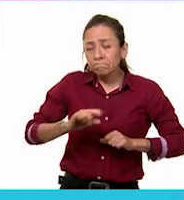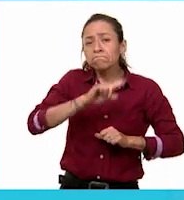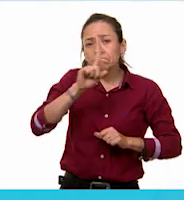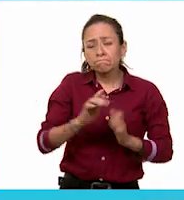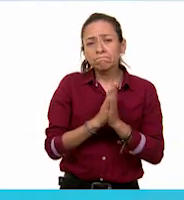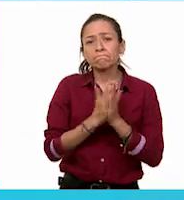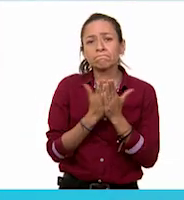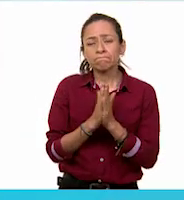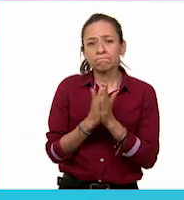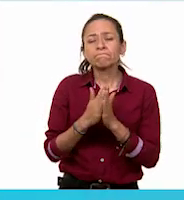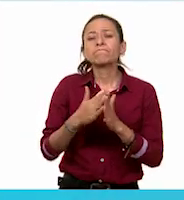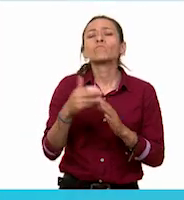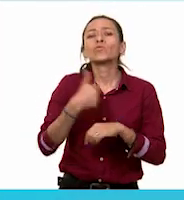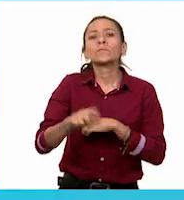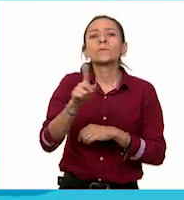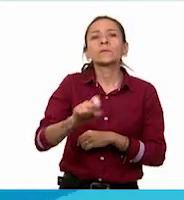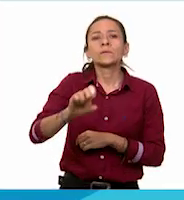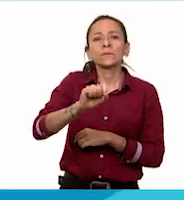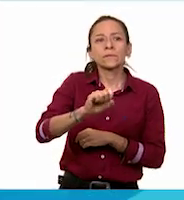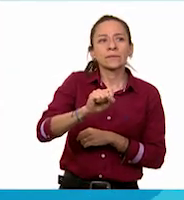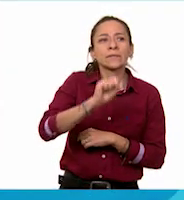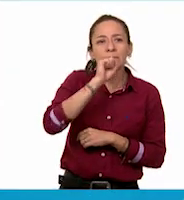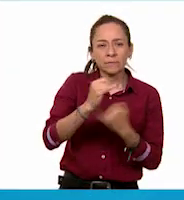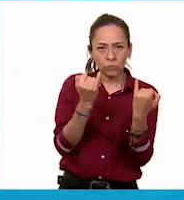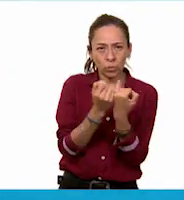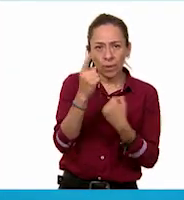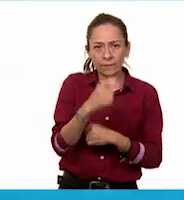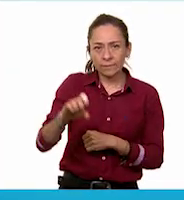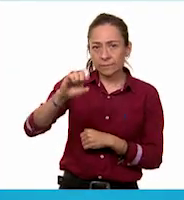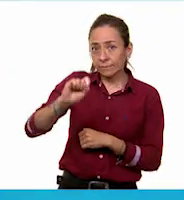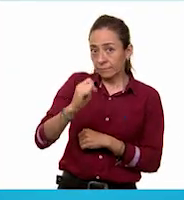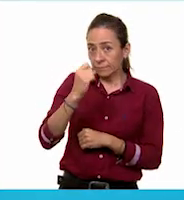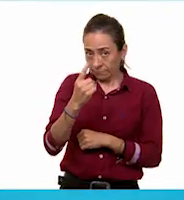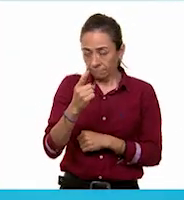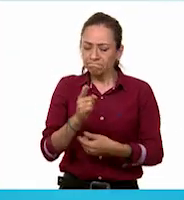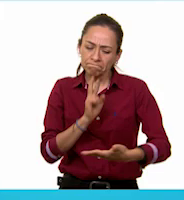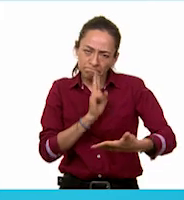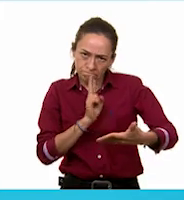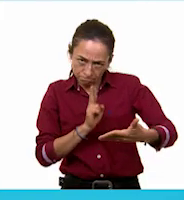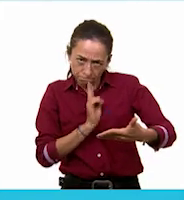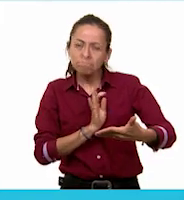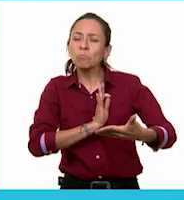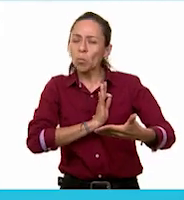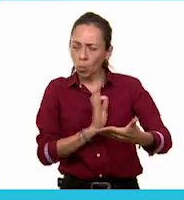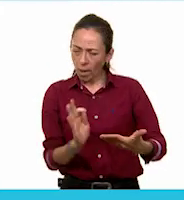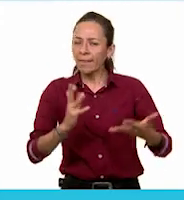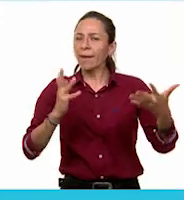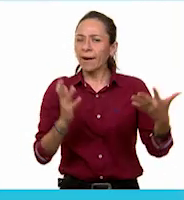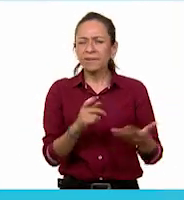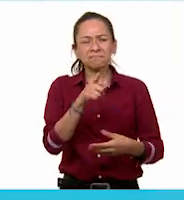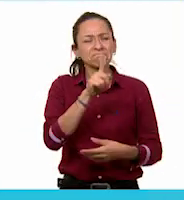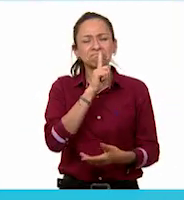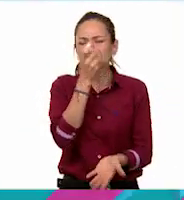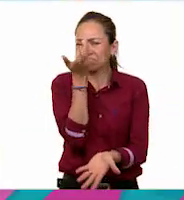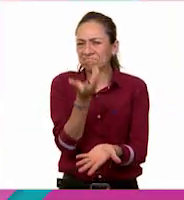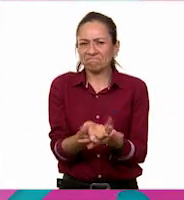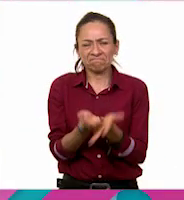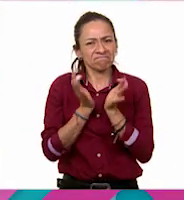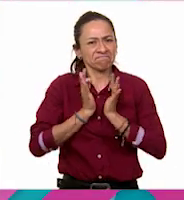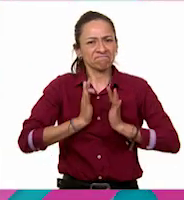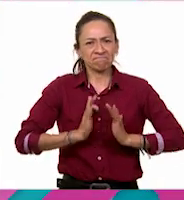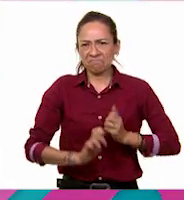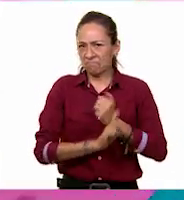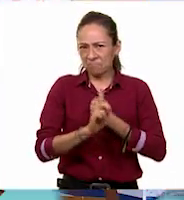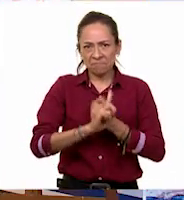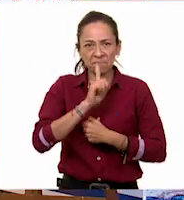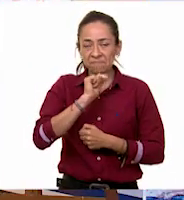160 y 161. Con estas actividades, ustedes van a poder contestar sin ningún problema. Y para eso, las